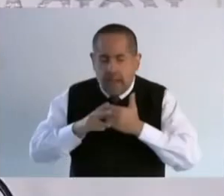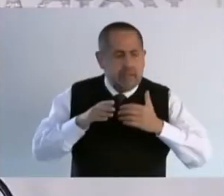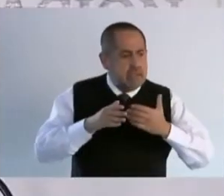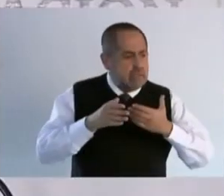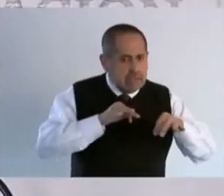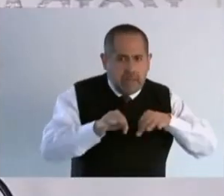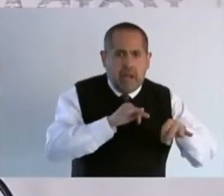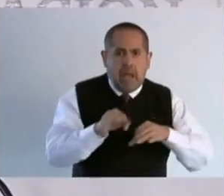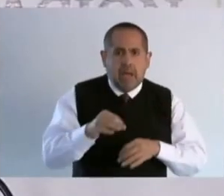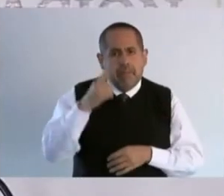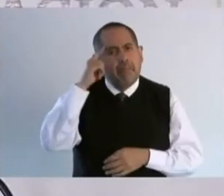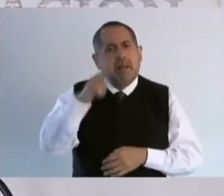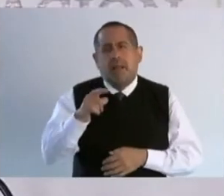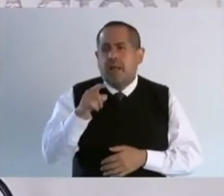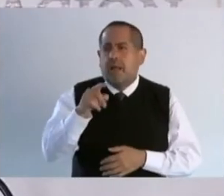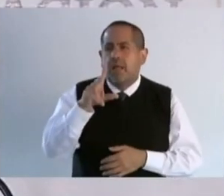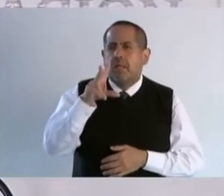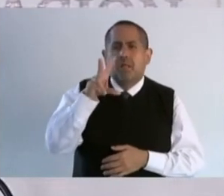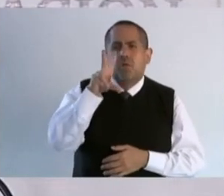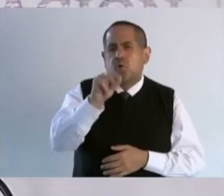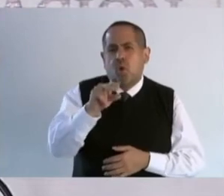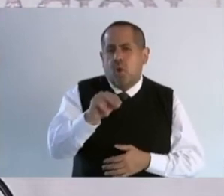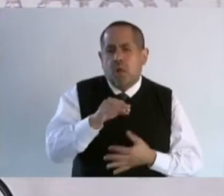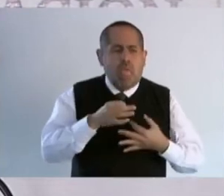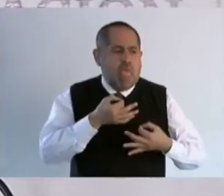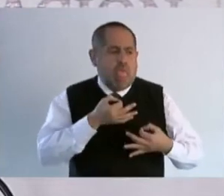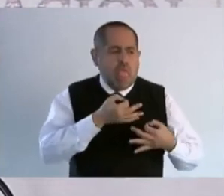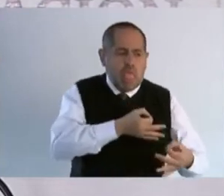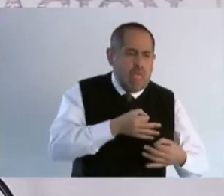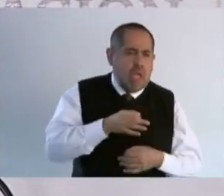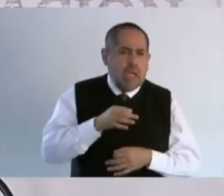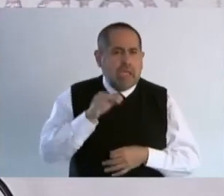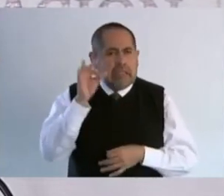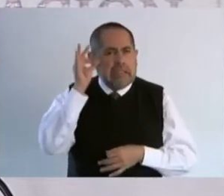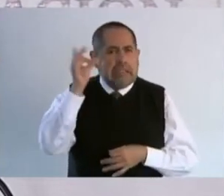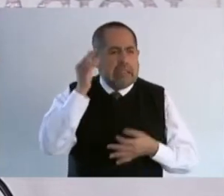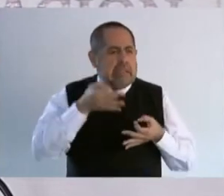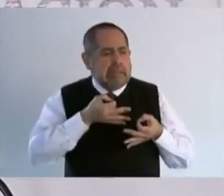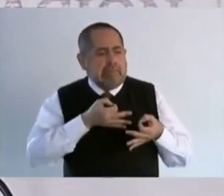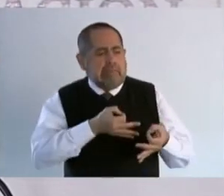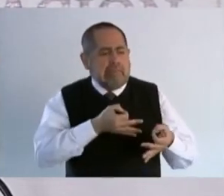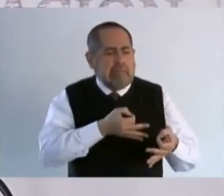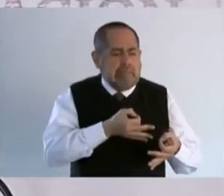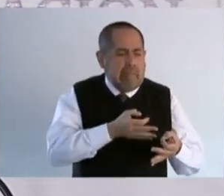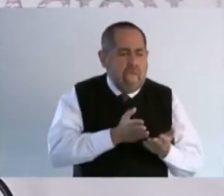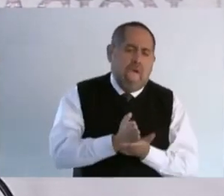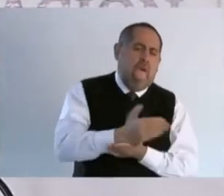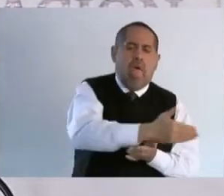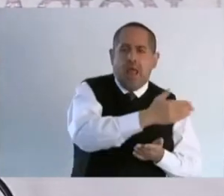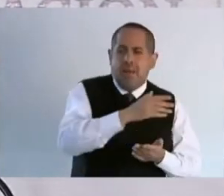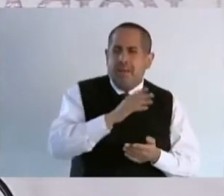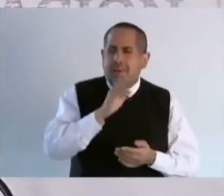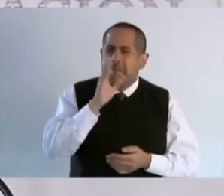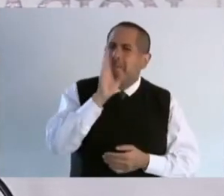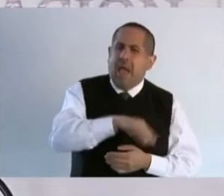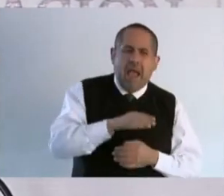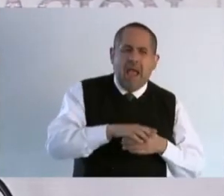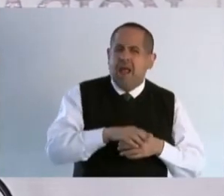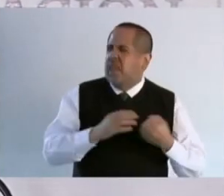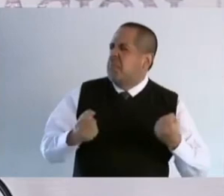de la tentación de tomar el camino de las conductas